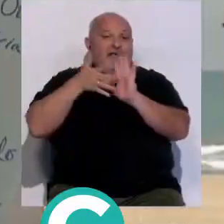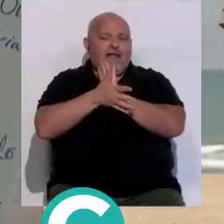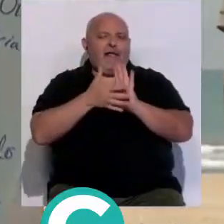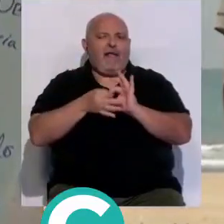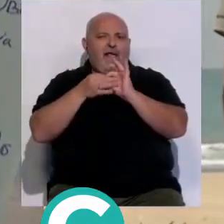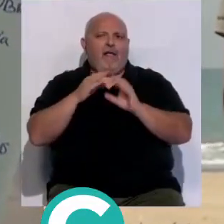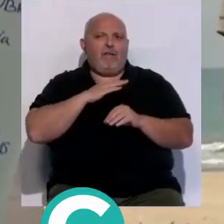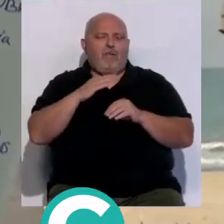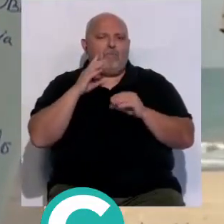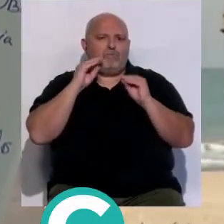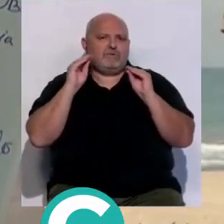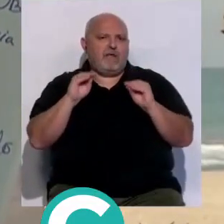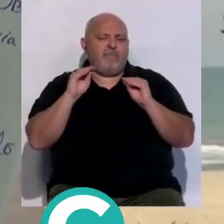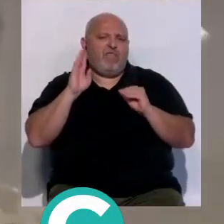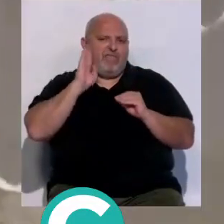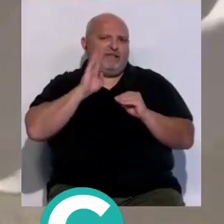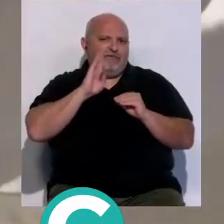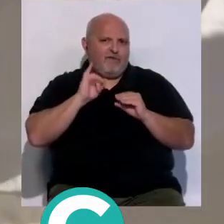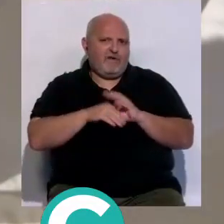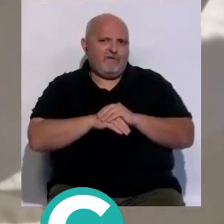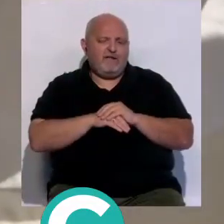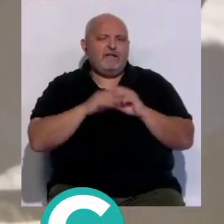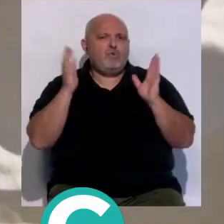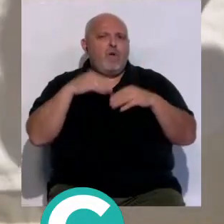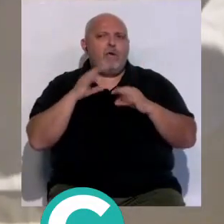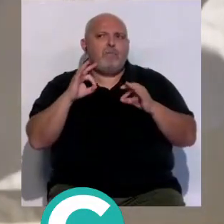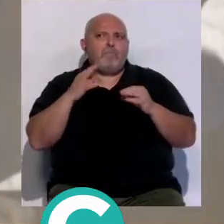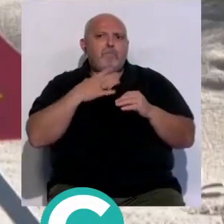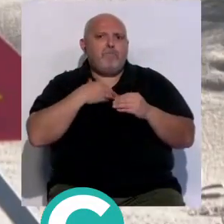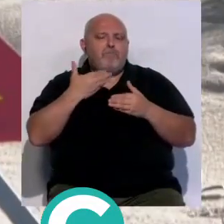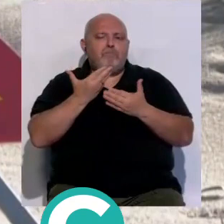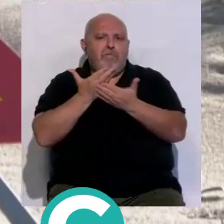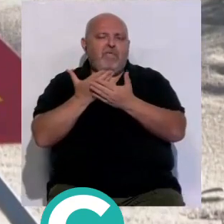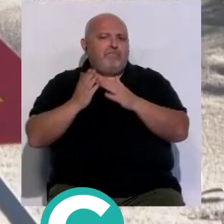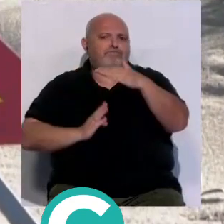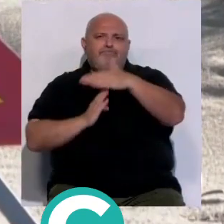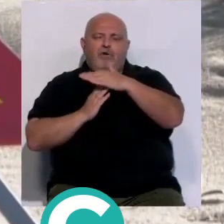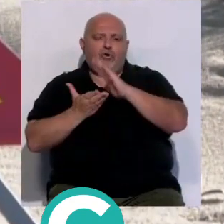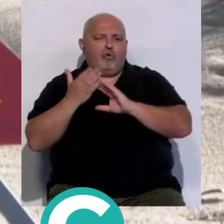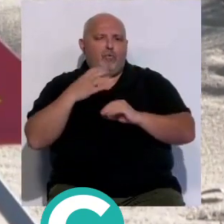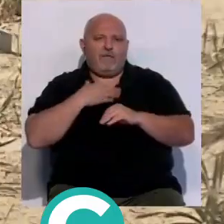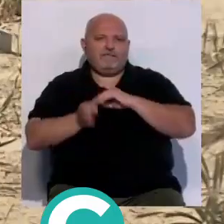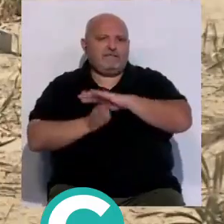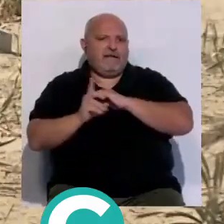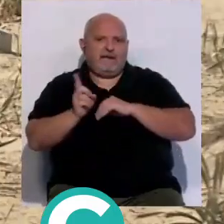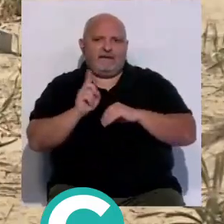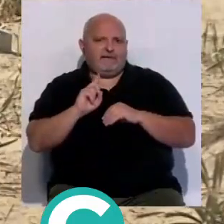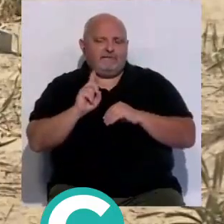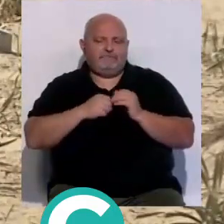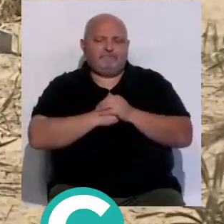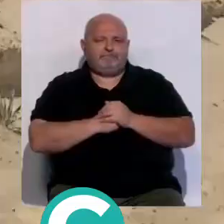de afecciones de relevancia delictiva sin título habilitante por lo que piden la paralización de las obras de forma